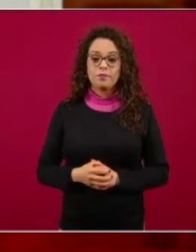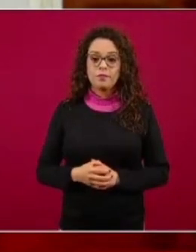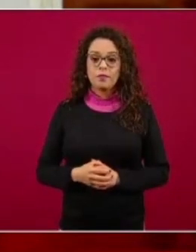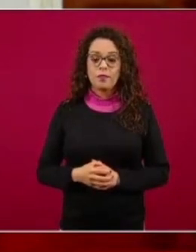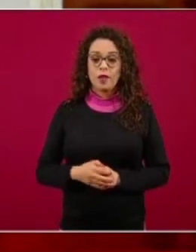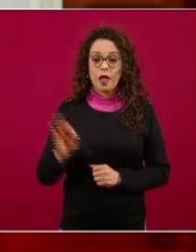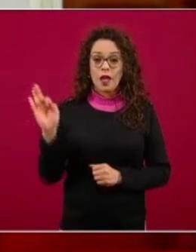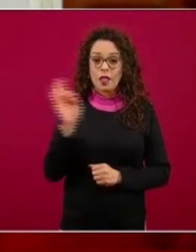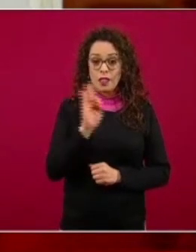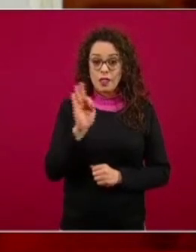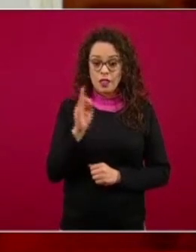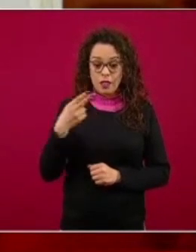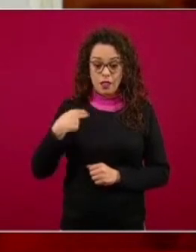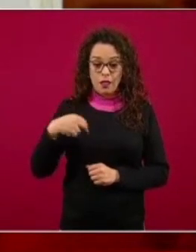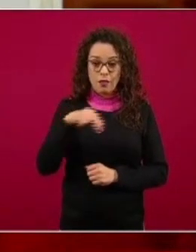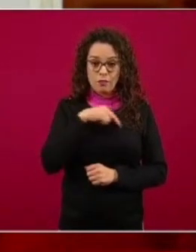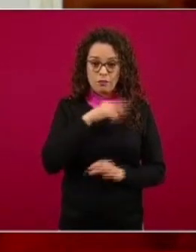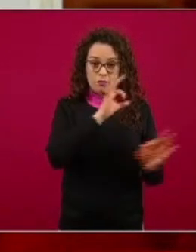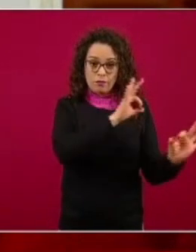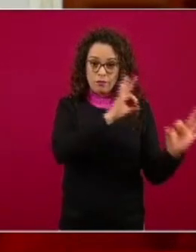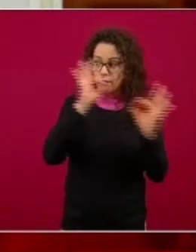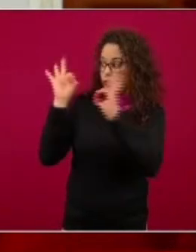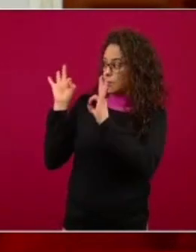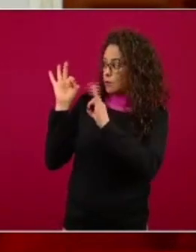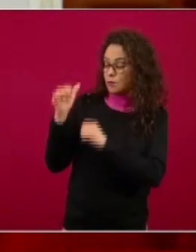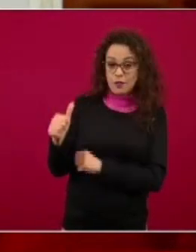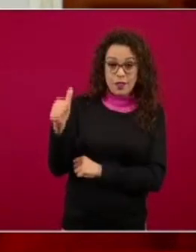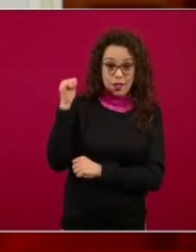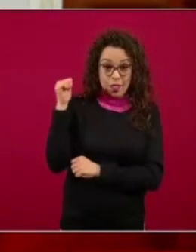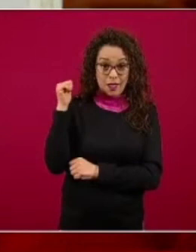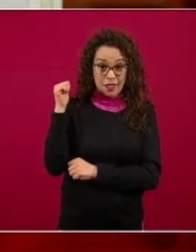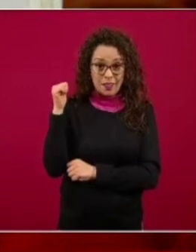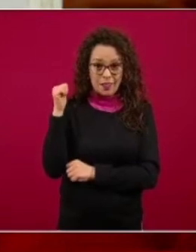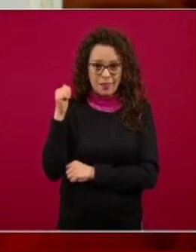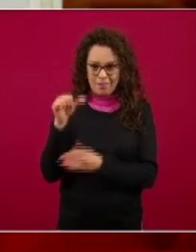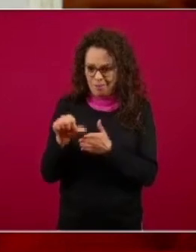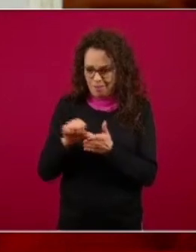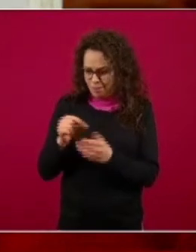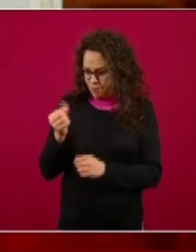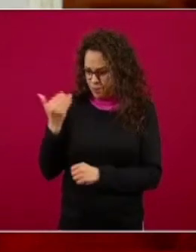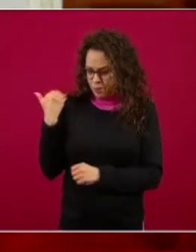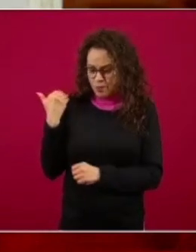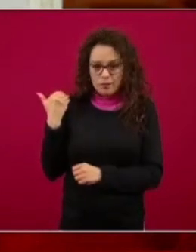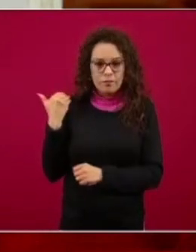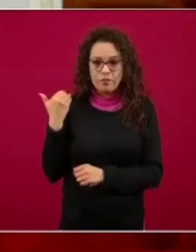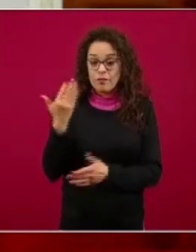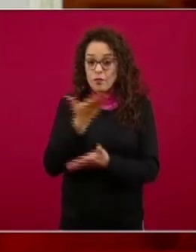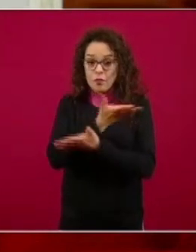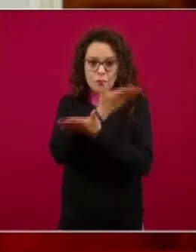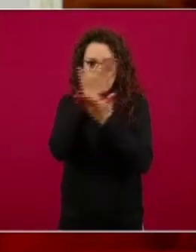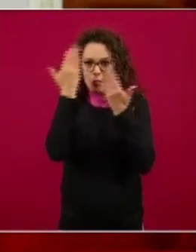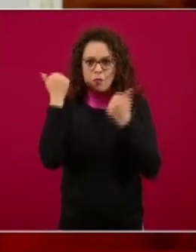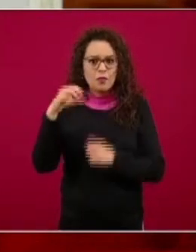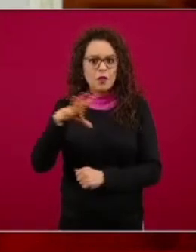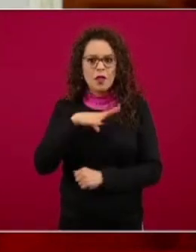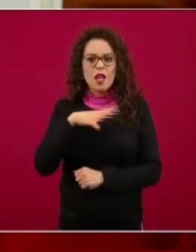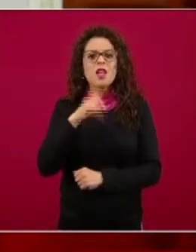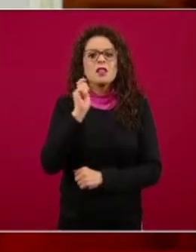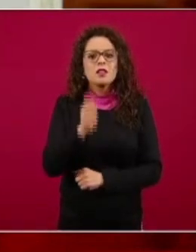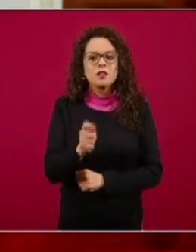resulta que hasta hace unos meses no conocíamos que teníamos una pandemia por COVID